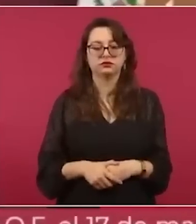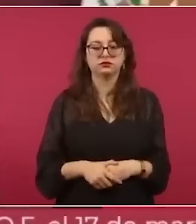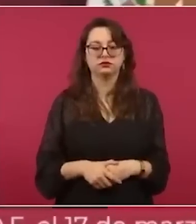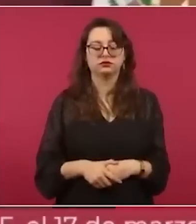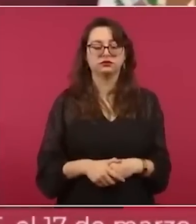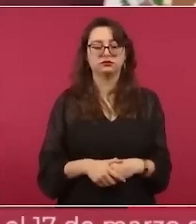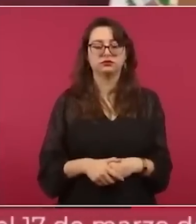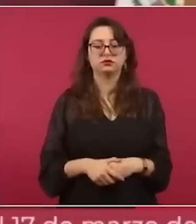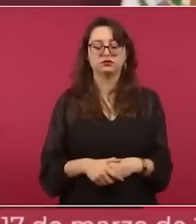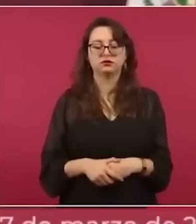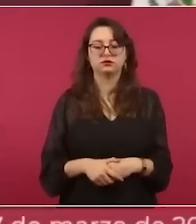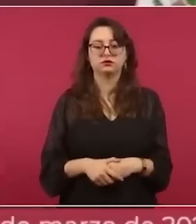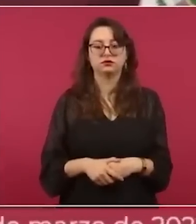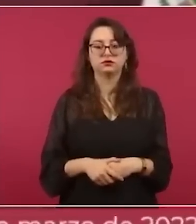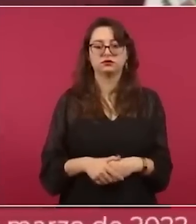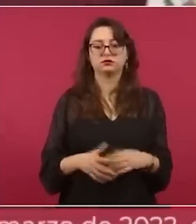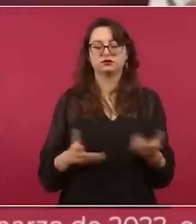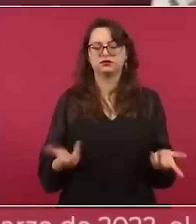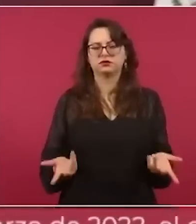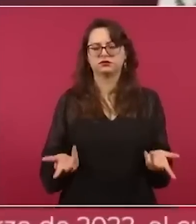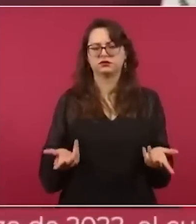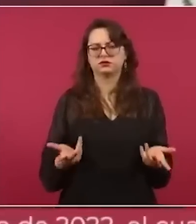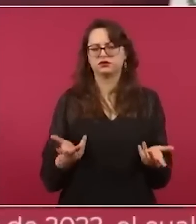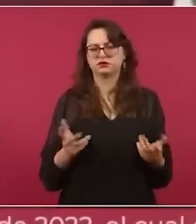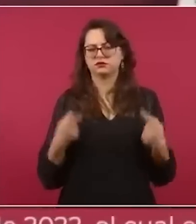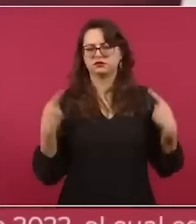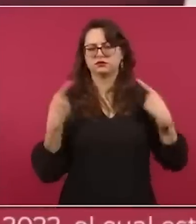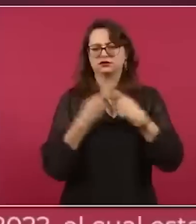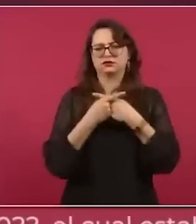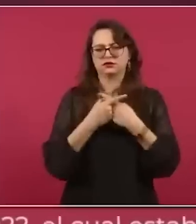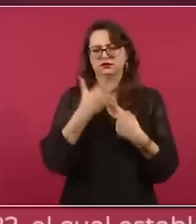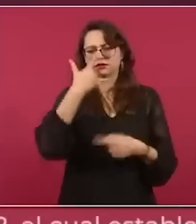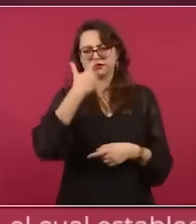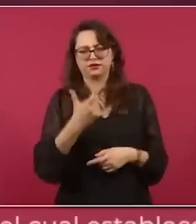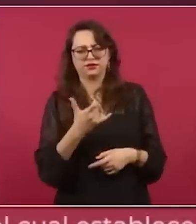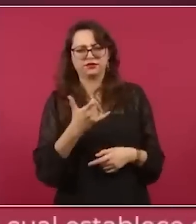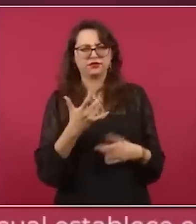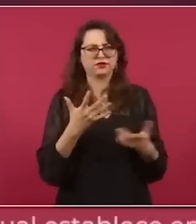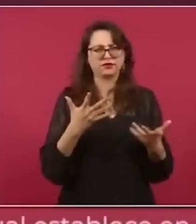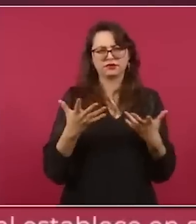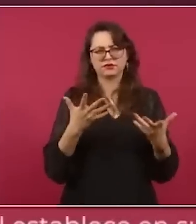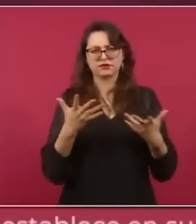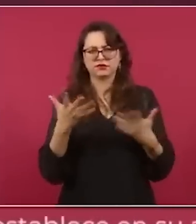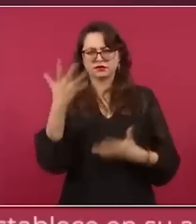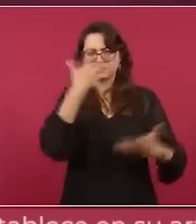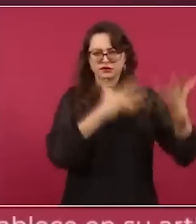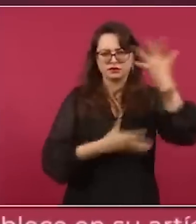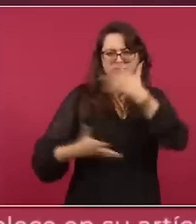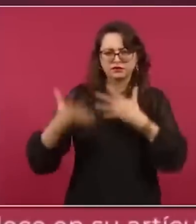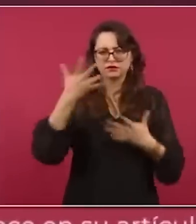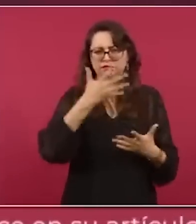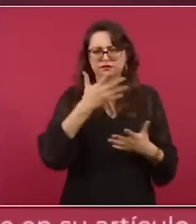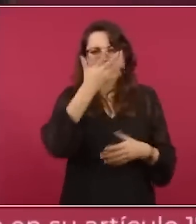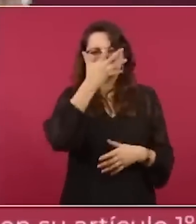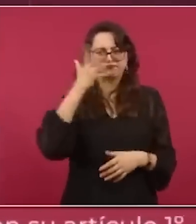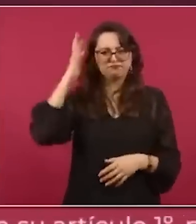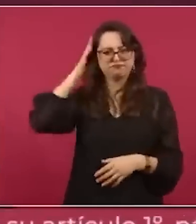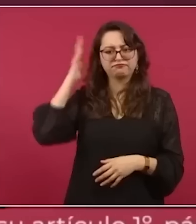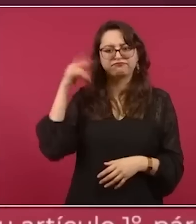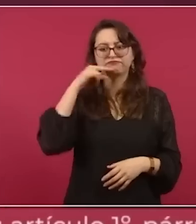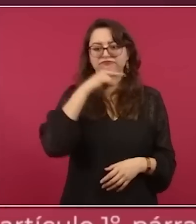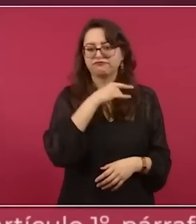doble discurso, que no haya